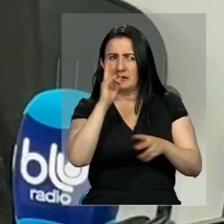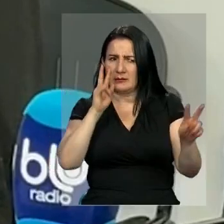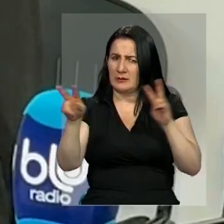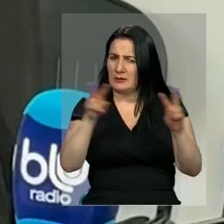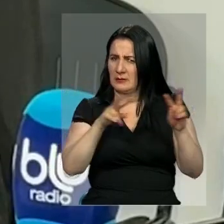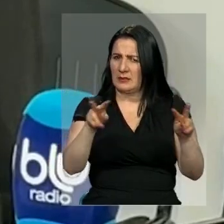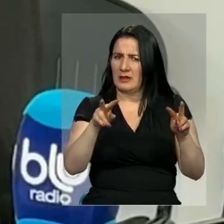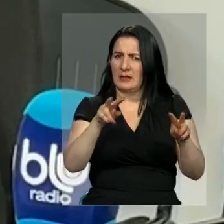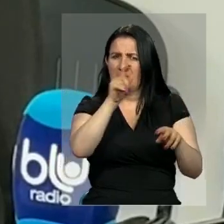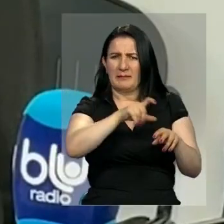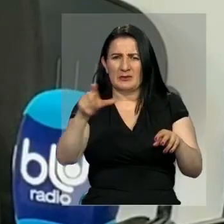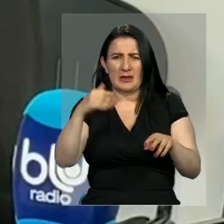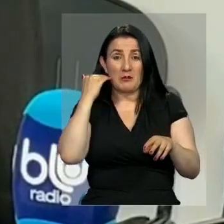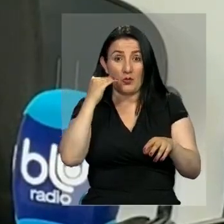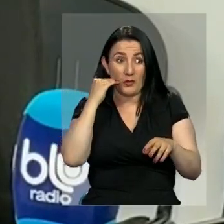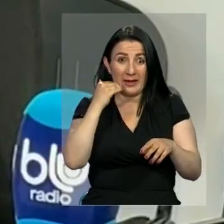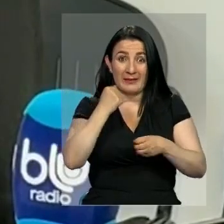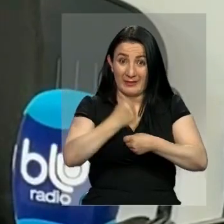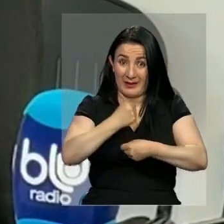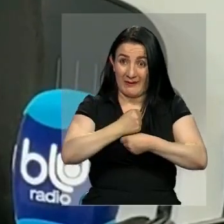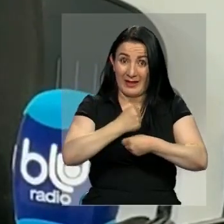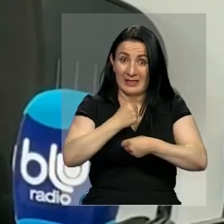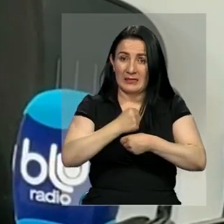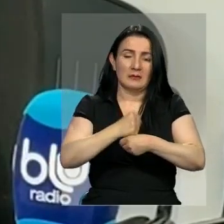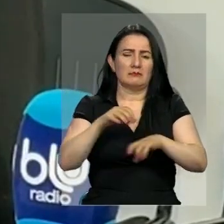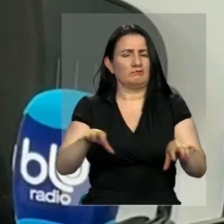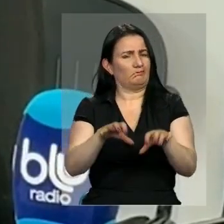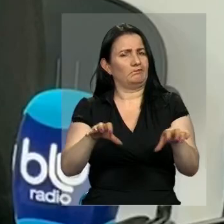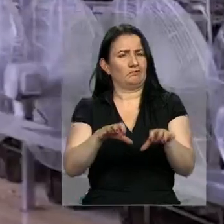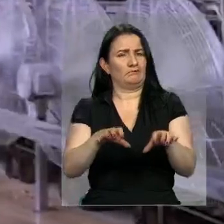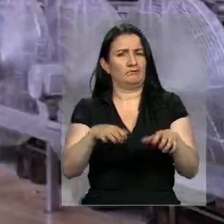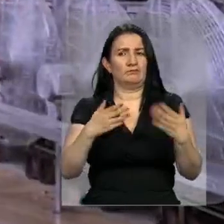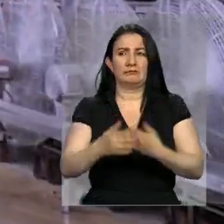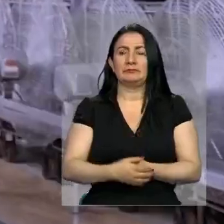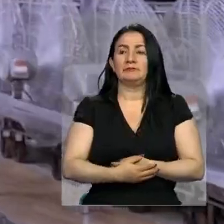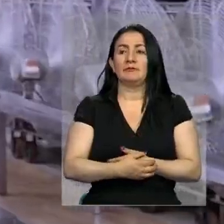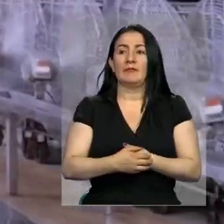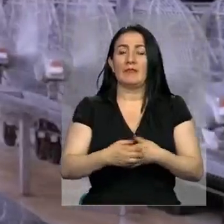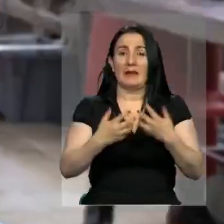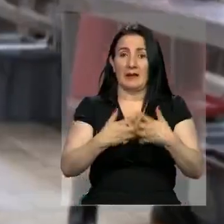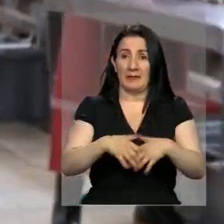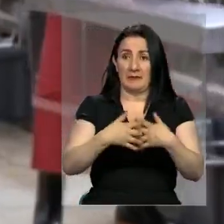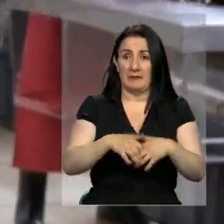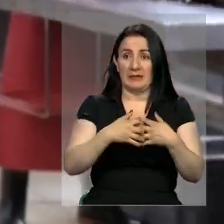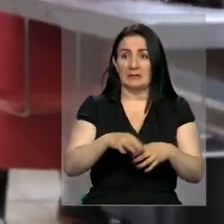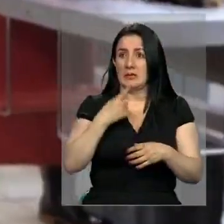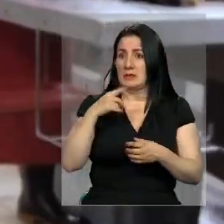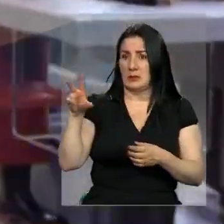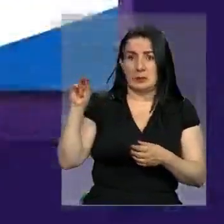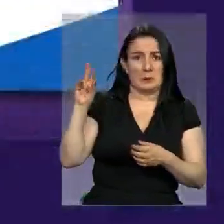que las condiciones en las que estas mujeres ejercen sus labores no son las mejores. La empresa de alimentos relacionada negó las